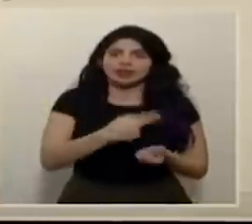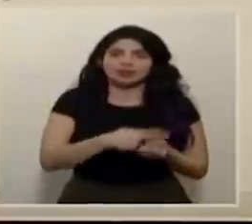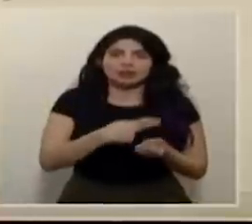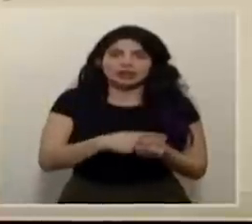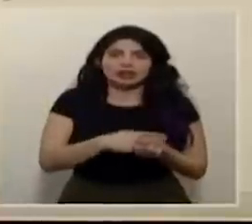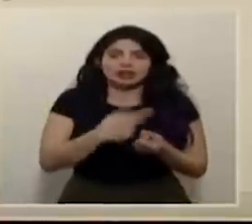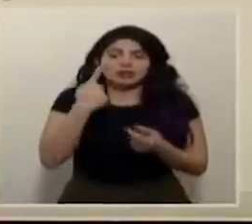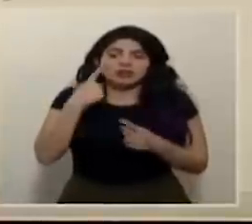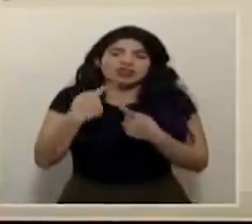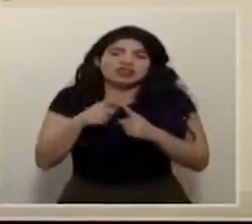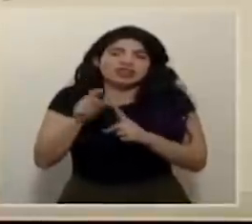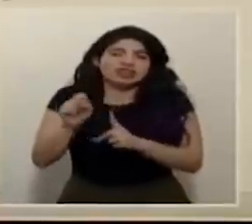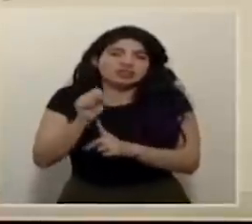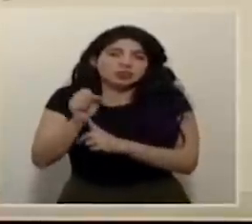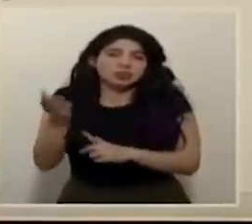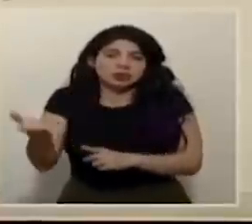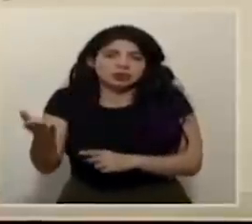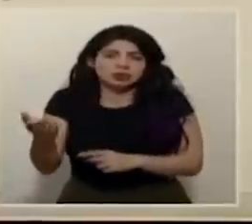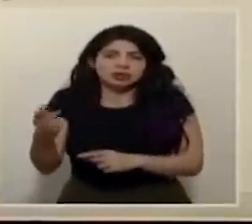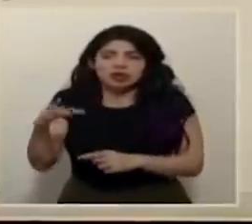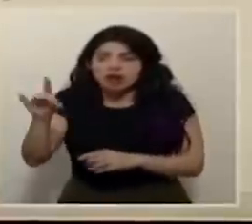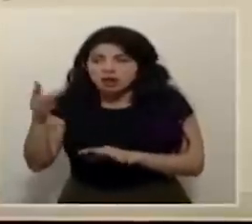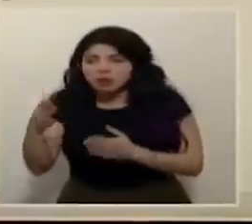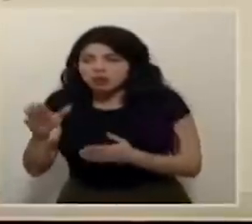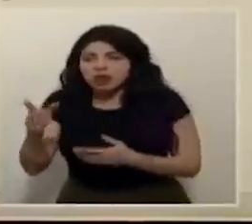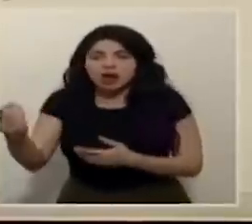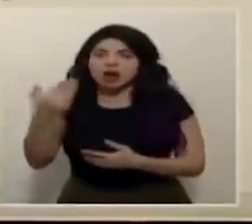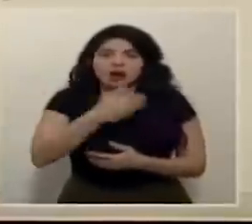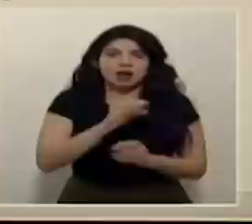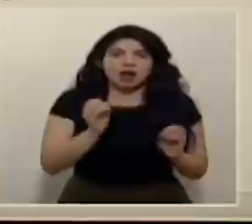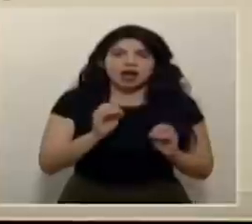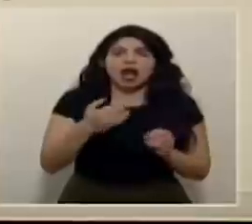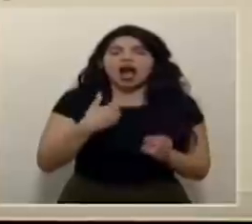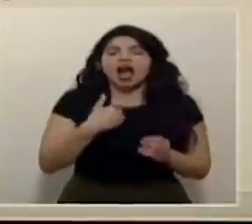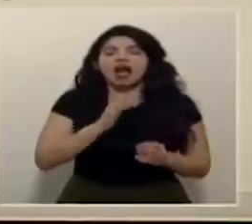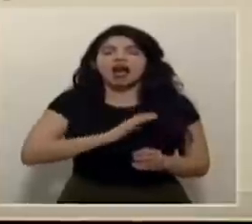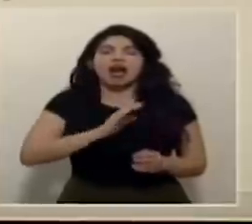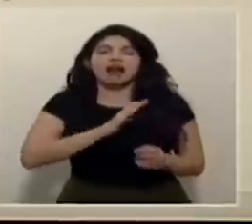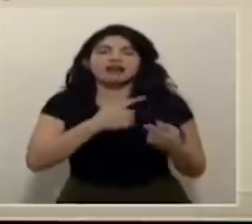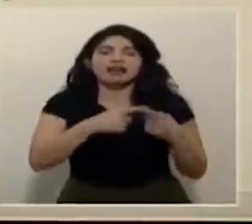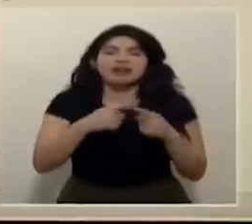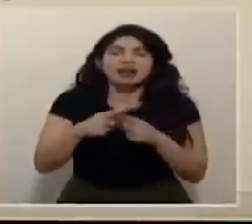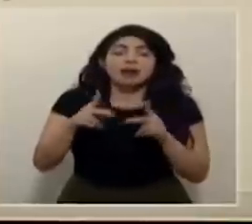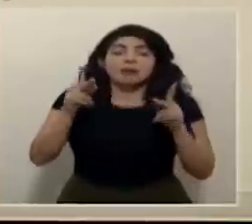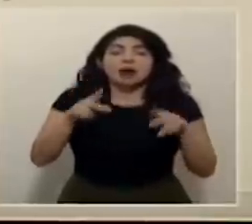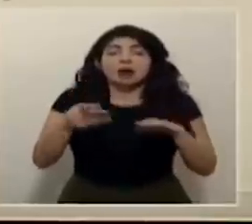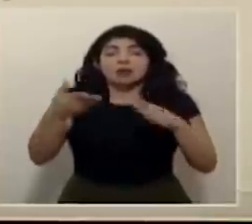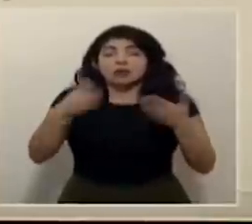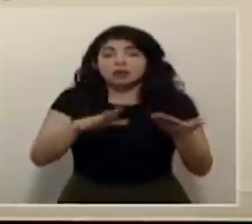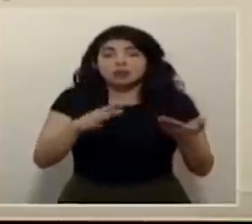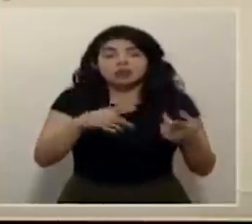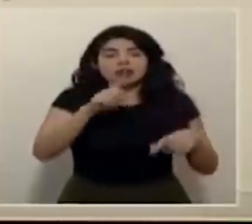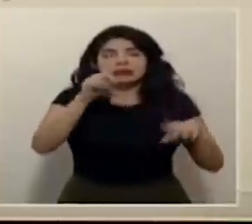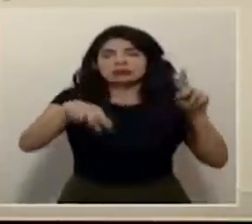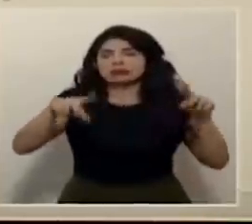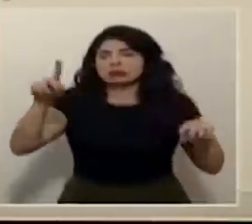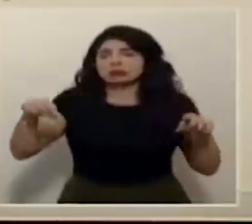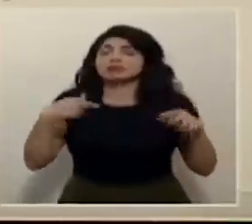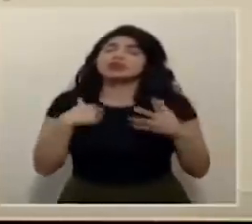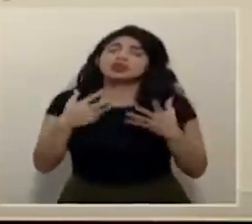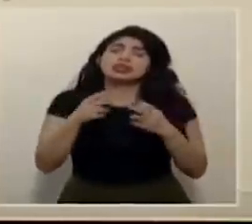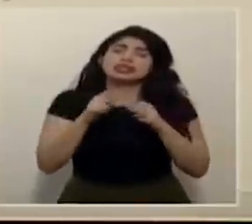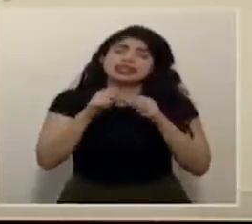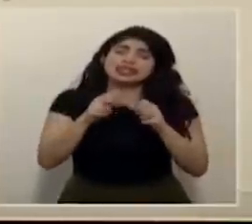salud por diferentes circunstancias pero aquí hay de diferentes características las personas fallecidas que yo quiero seguir